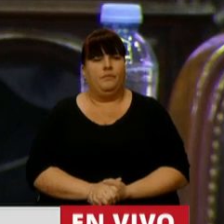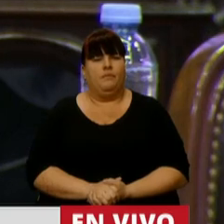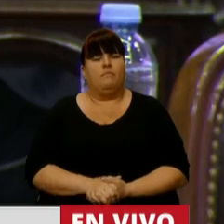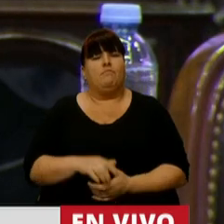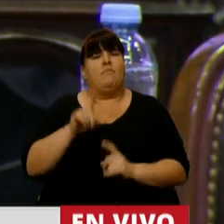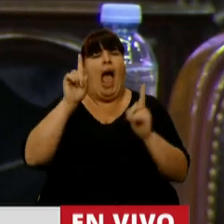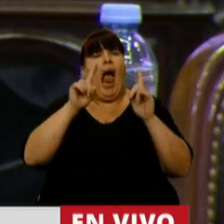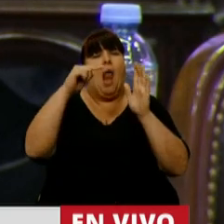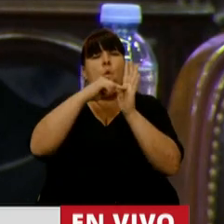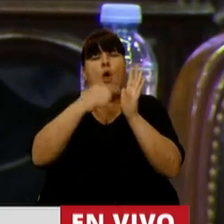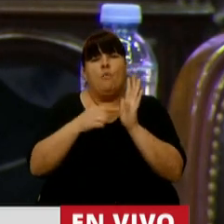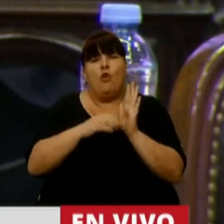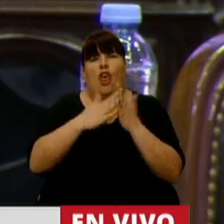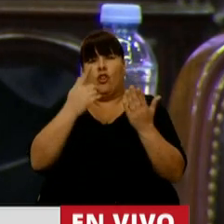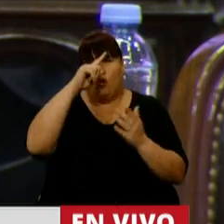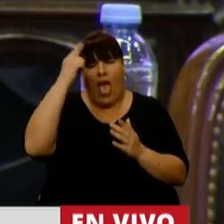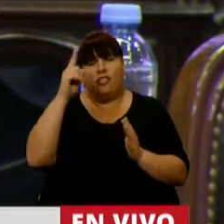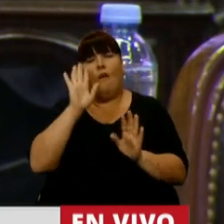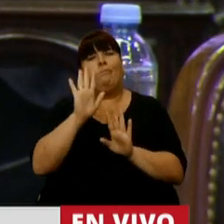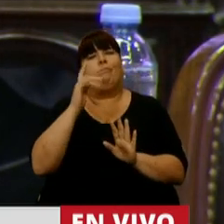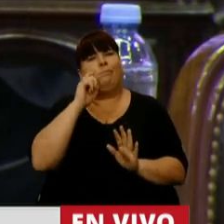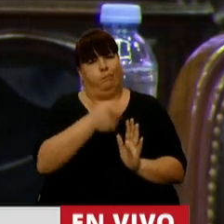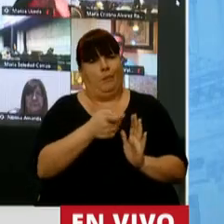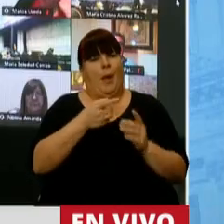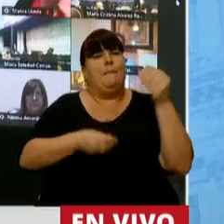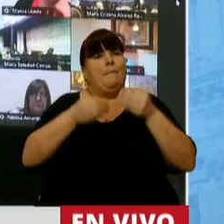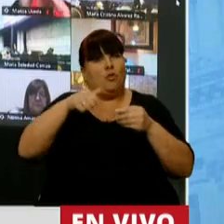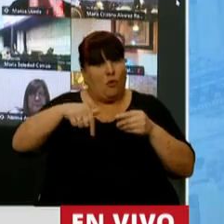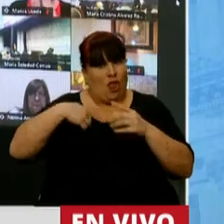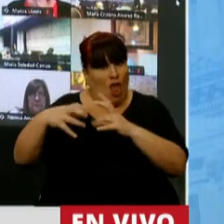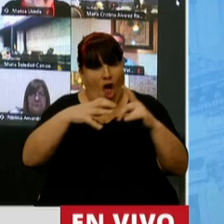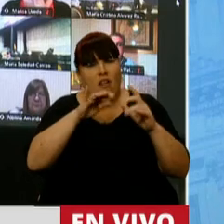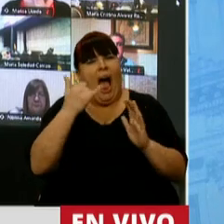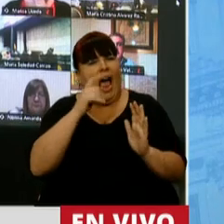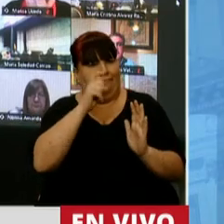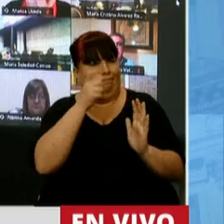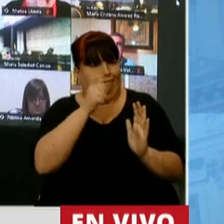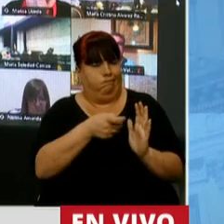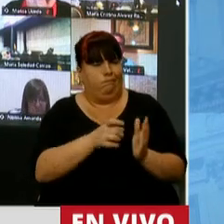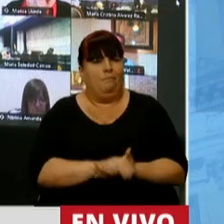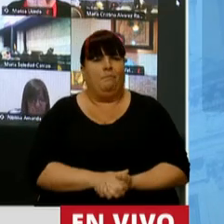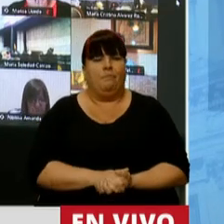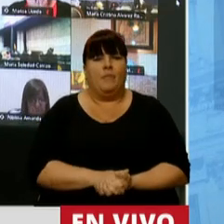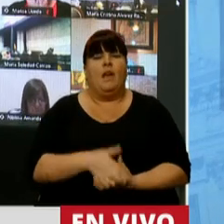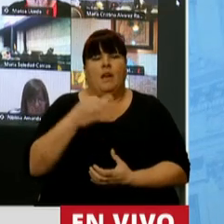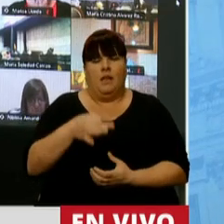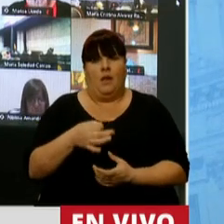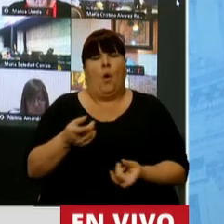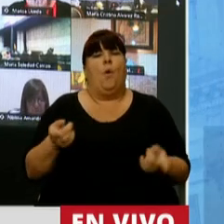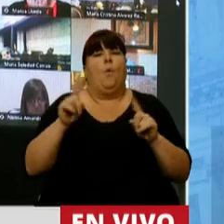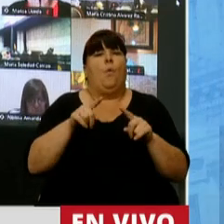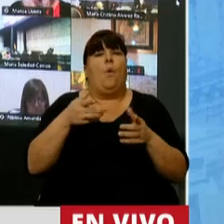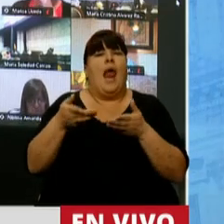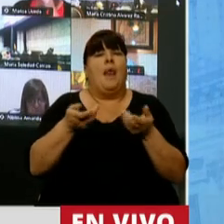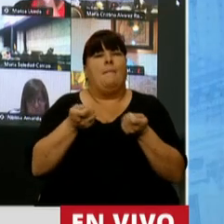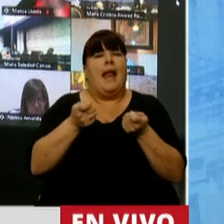Algunas de estas reglas constitucionales fueron vulneradas en el presupuesto que hoy estamos tratando. Sin dudas la reconducción del